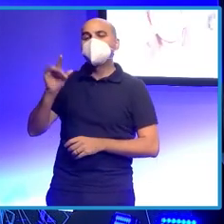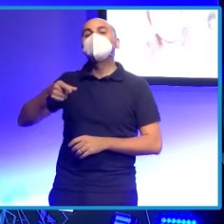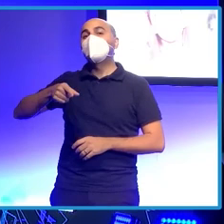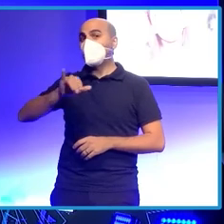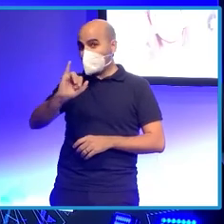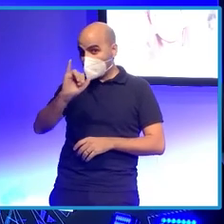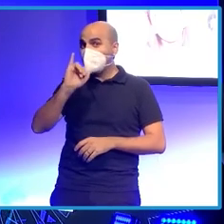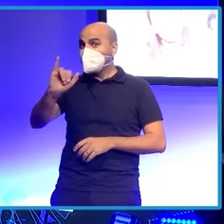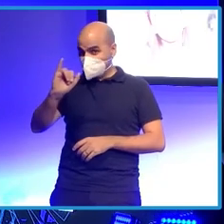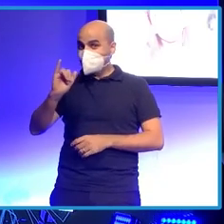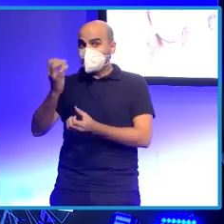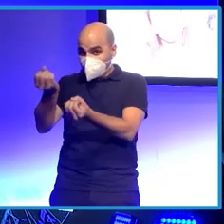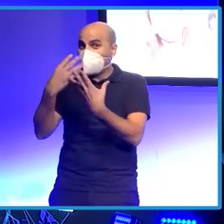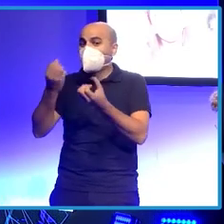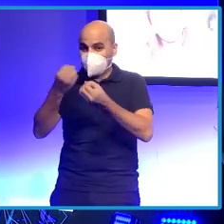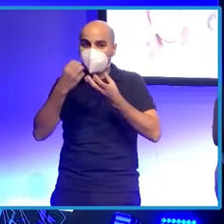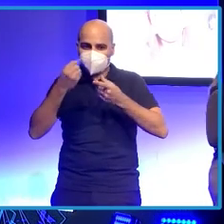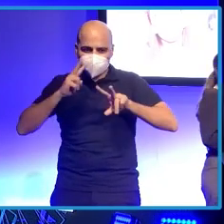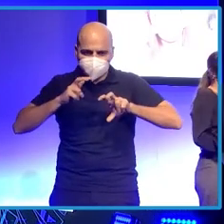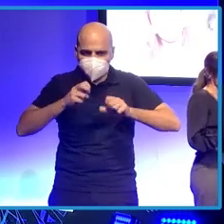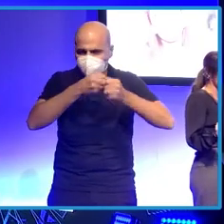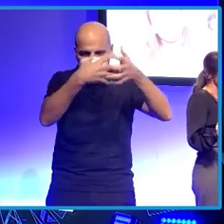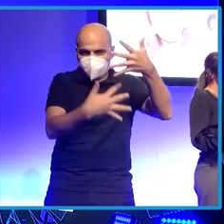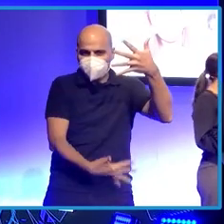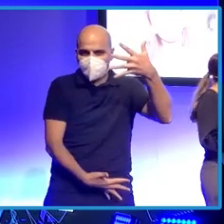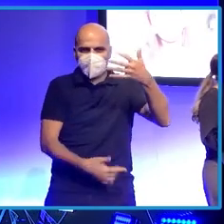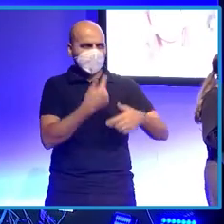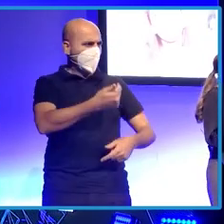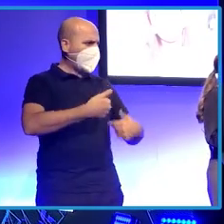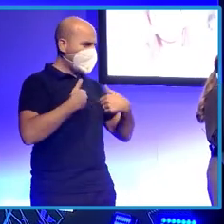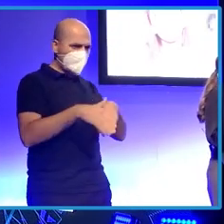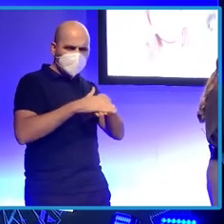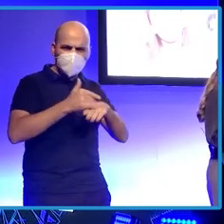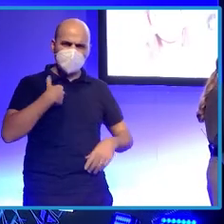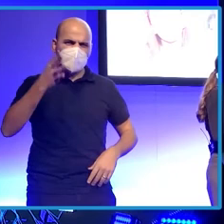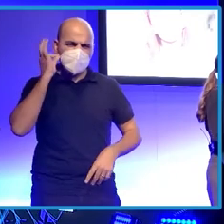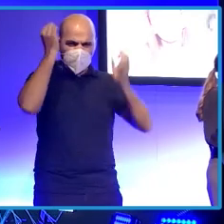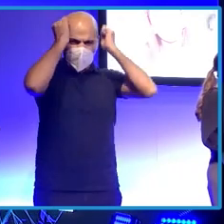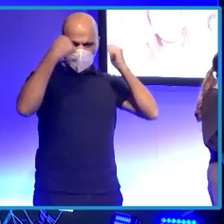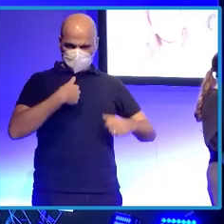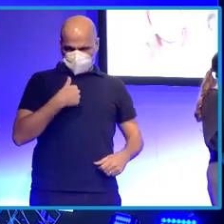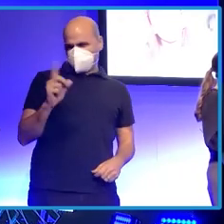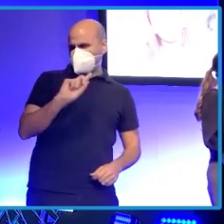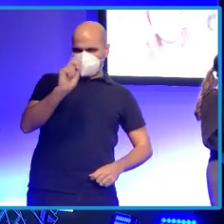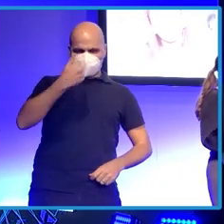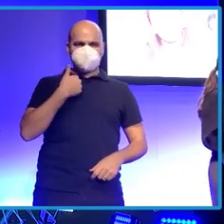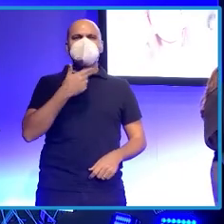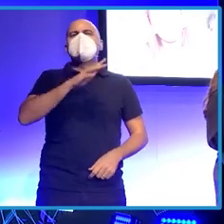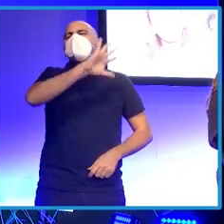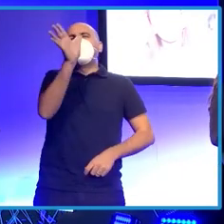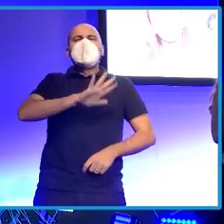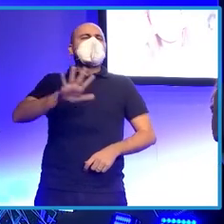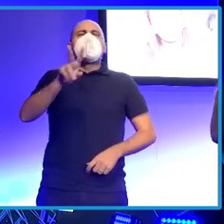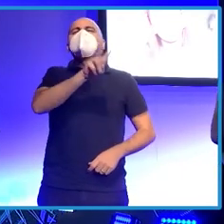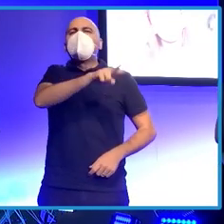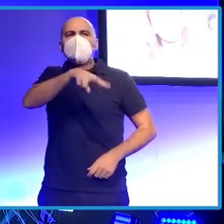bastante información. Bueno, bueno, esta señora del gorro eso no soy yo. Se parecerá a una noruega o una americana pero eso no soy yo. Pues,